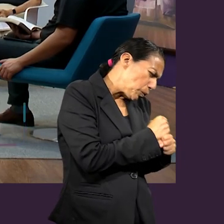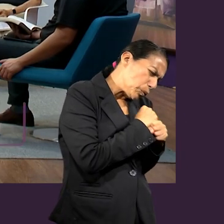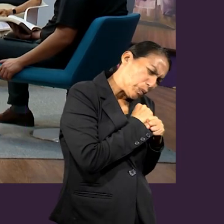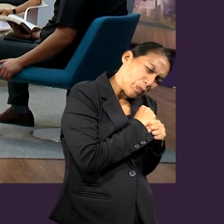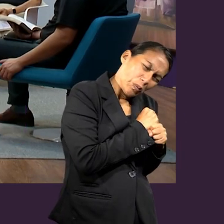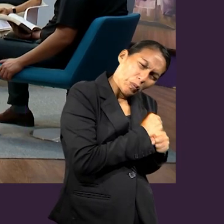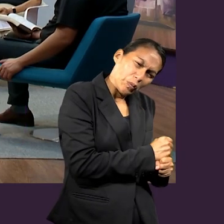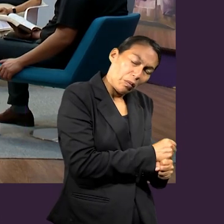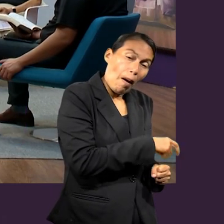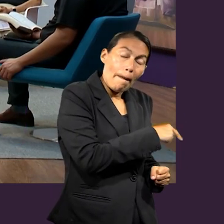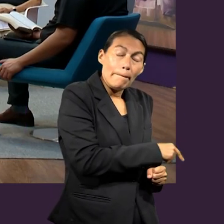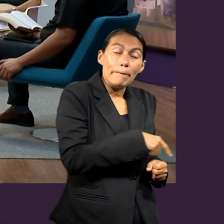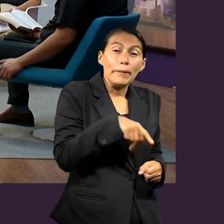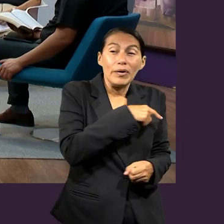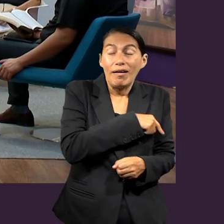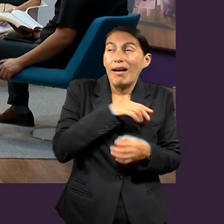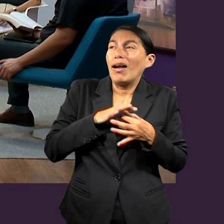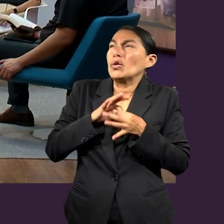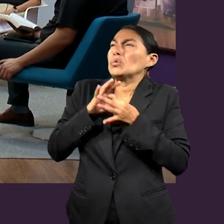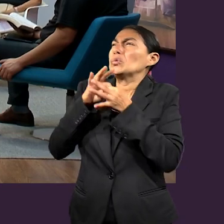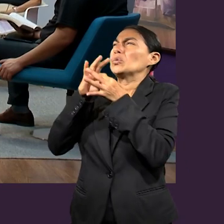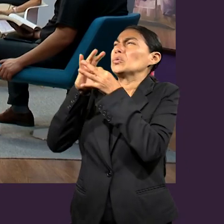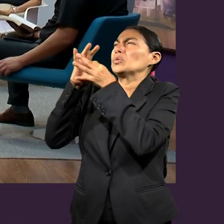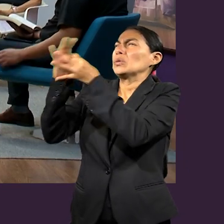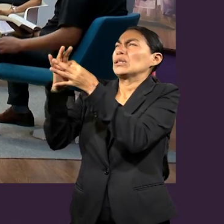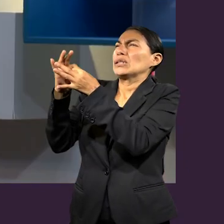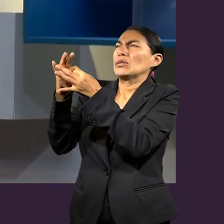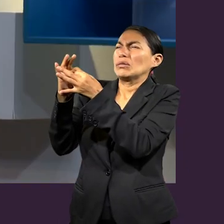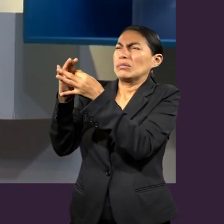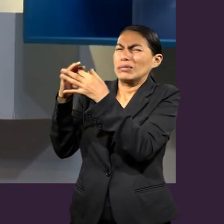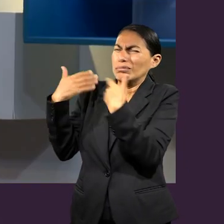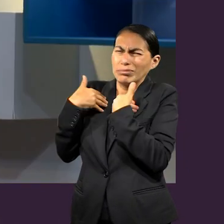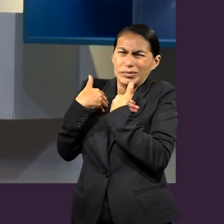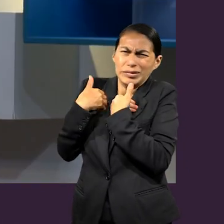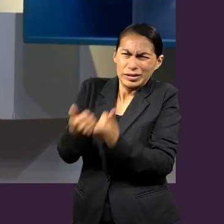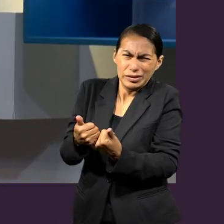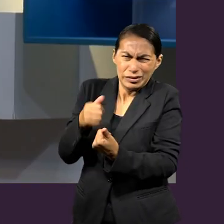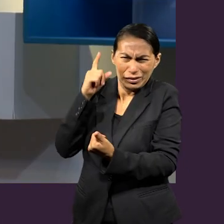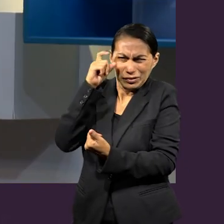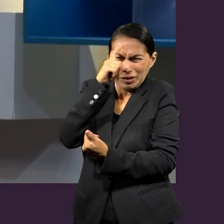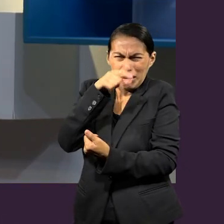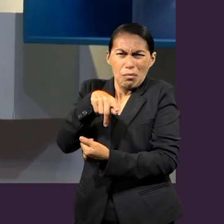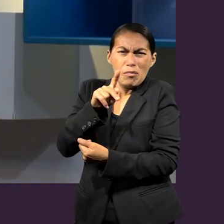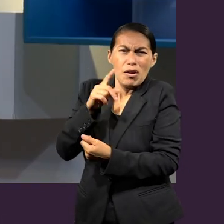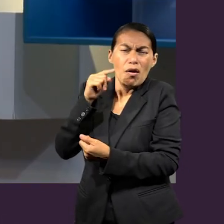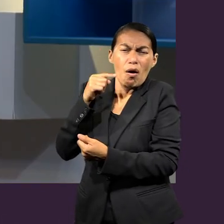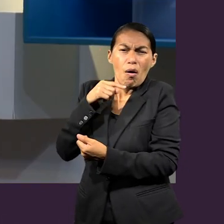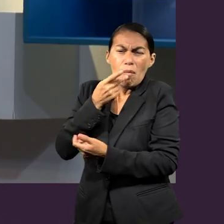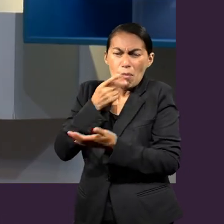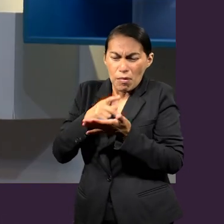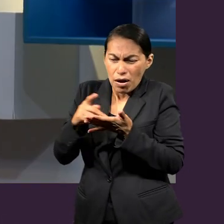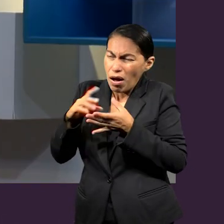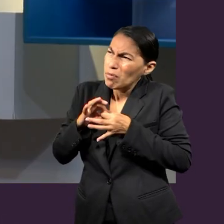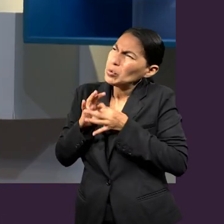Pablo al principio de su carta es algo que traspasa los límites humanos,